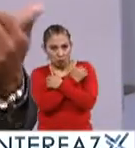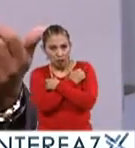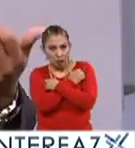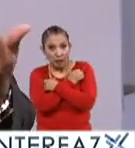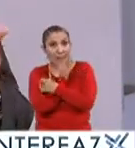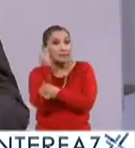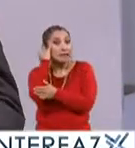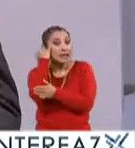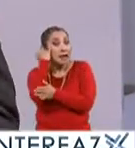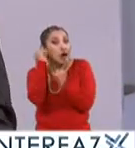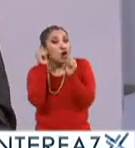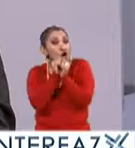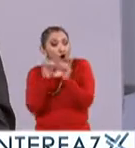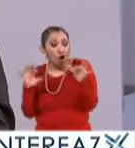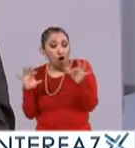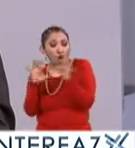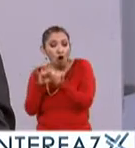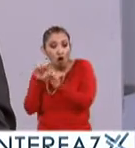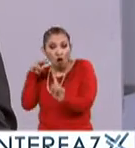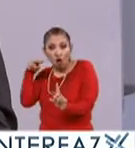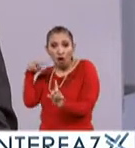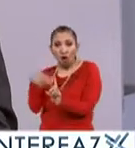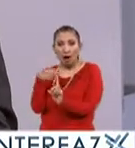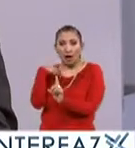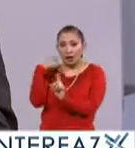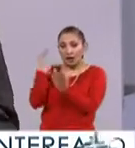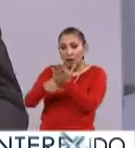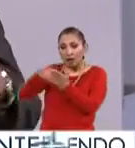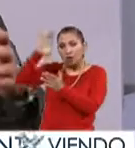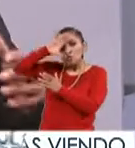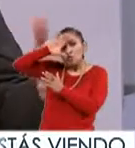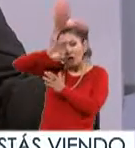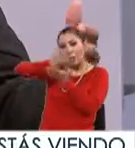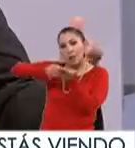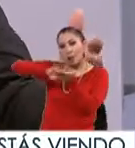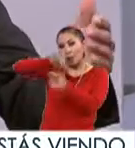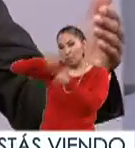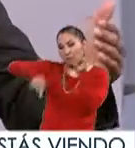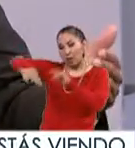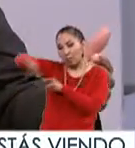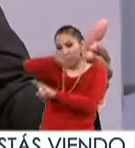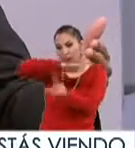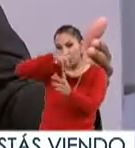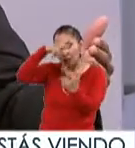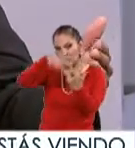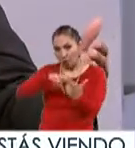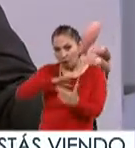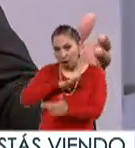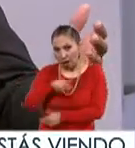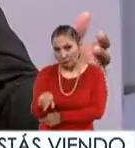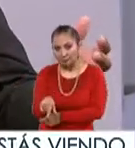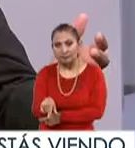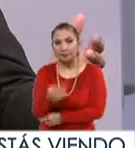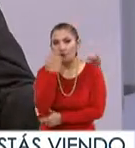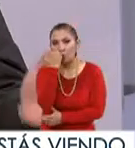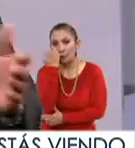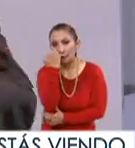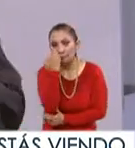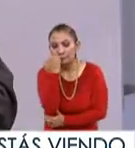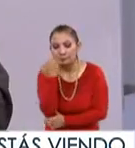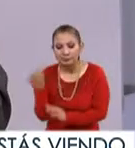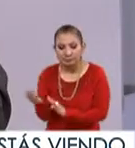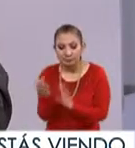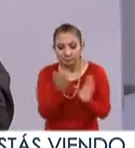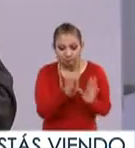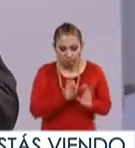indígena con enfoque intercultural bilingüe, según sea el caso en la región donde se encuentre la escuela normal.